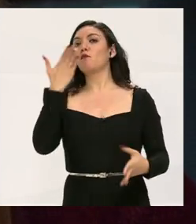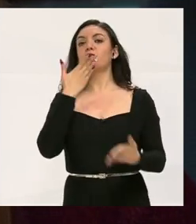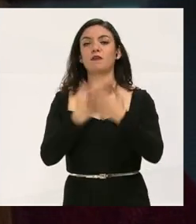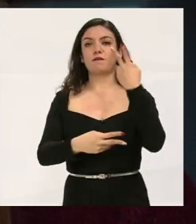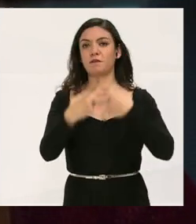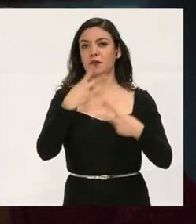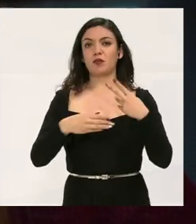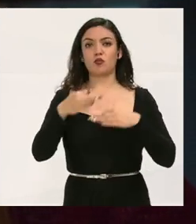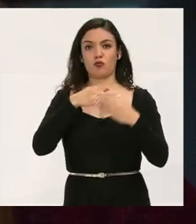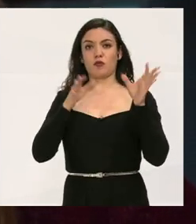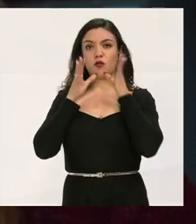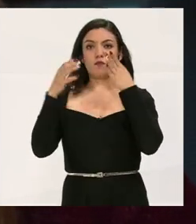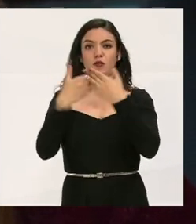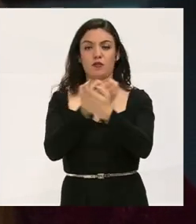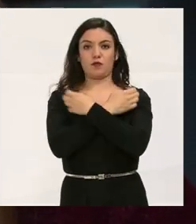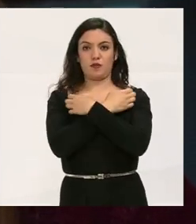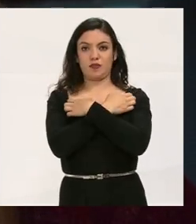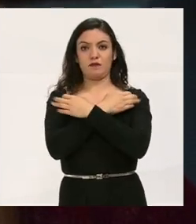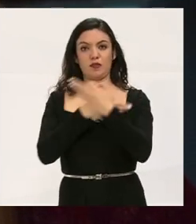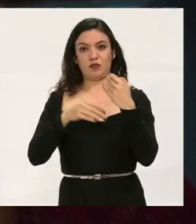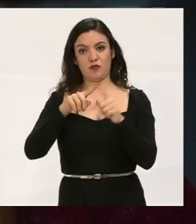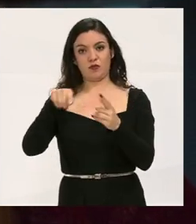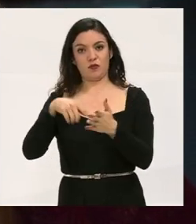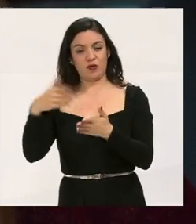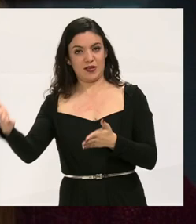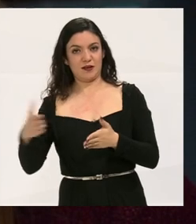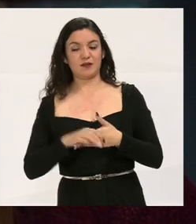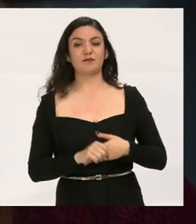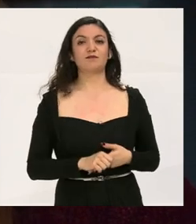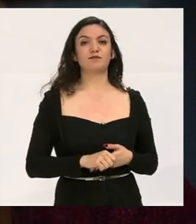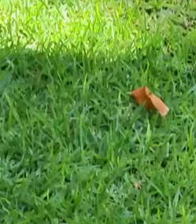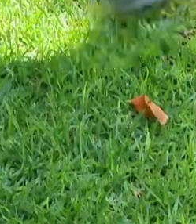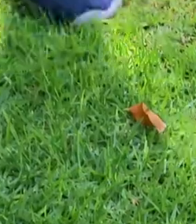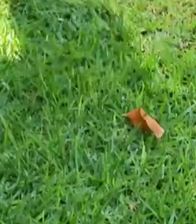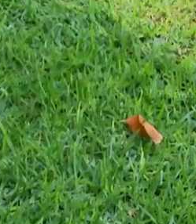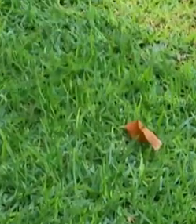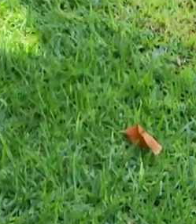Son muy bienvenidos por parte de la comunidad educativa del otro lado.